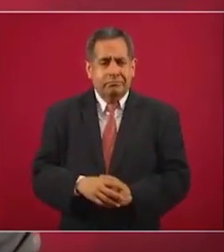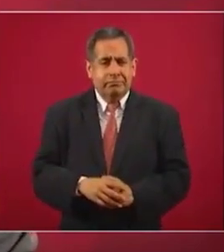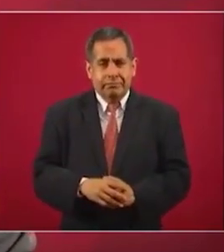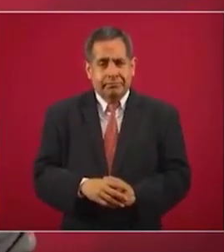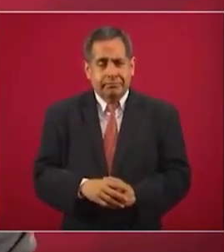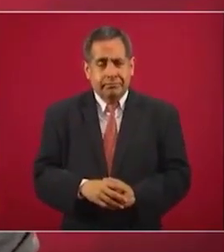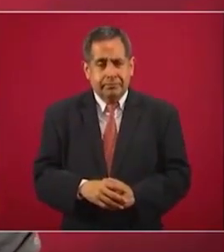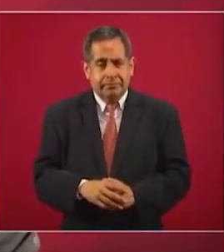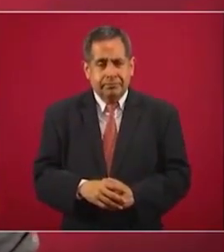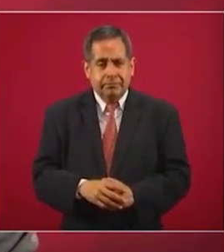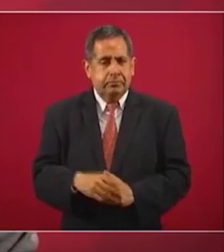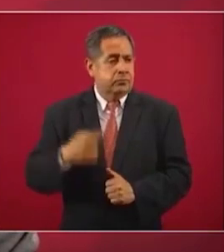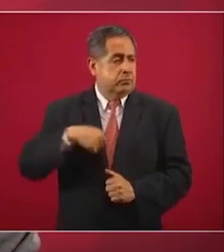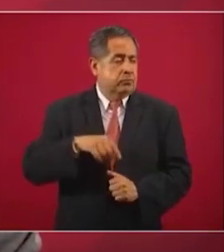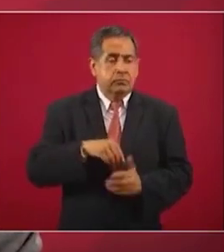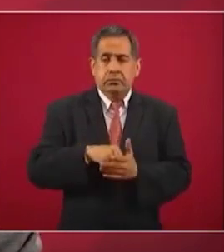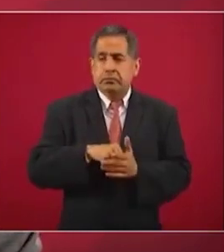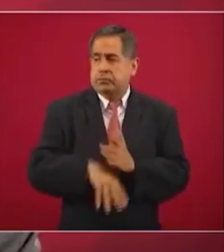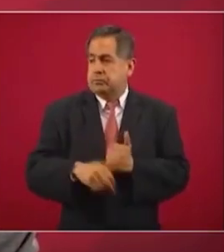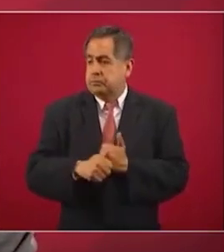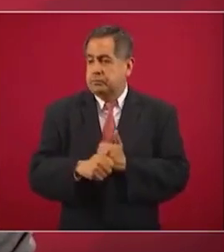No, ocultamos nada.